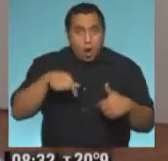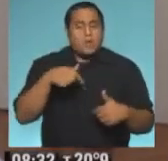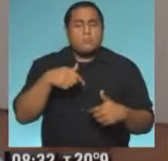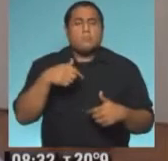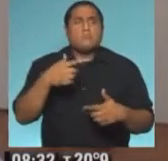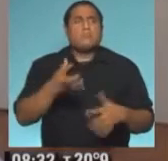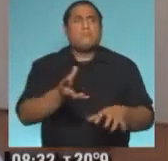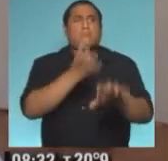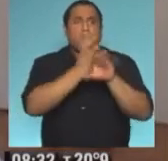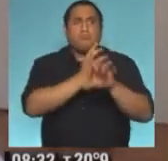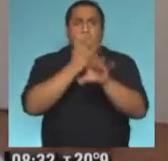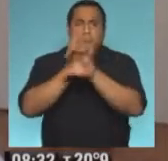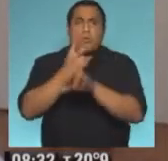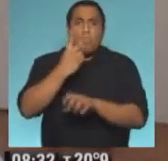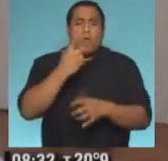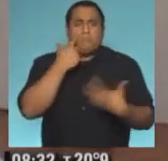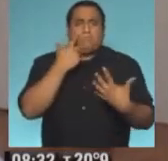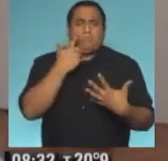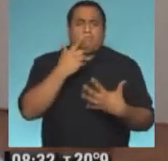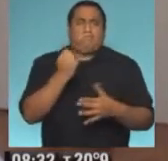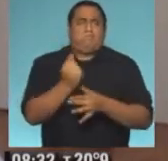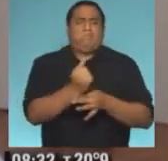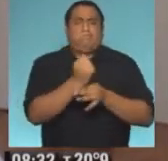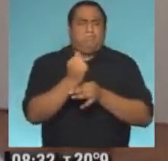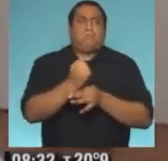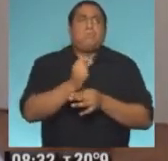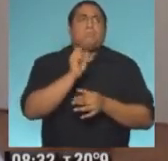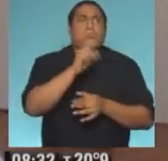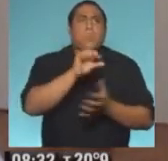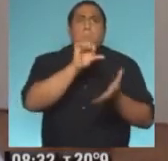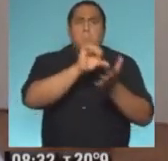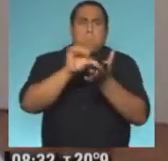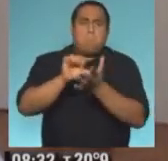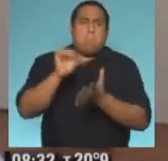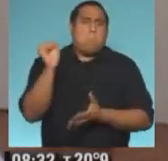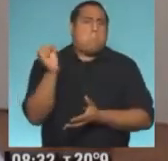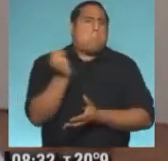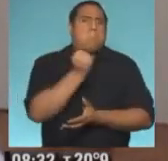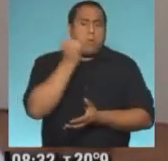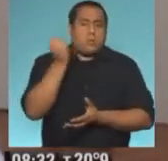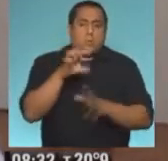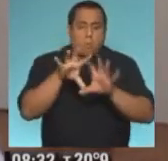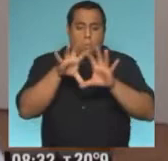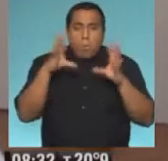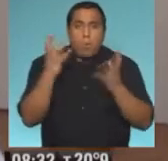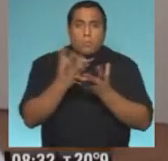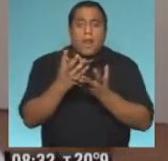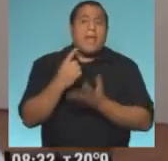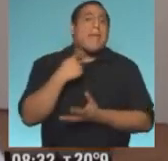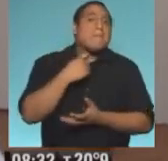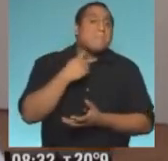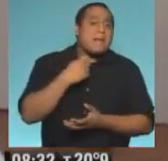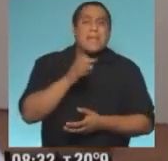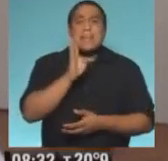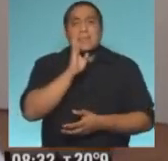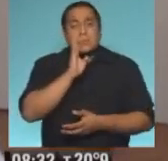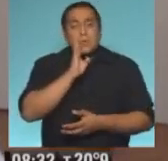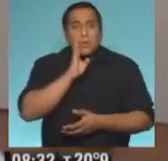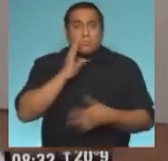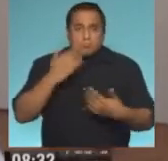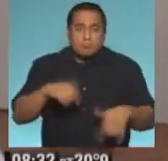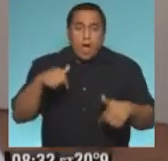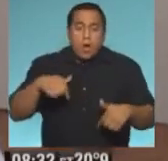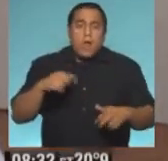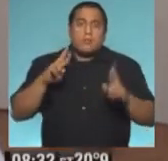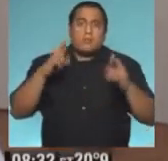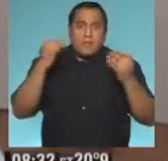conectándonos con dos referentes de, por supuesto, dos países muy importantes en la escena mundial. Estoy hablando de España y Estados Unidos. Tenemos la suerte de